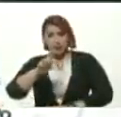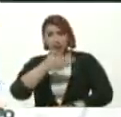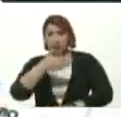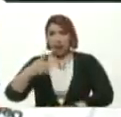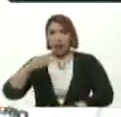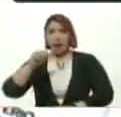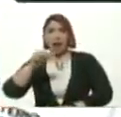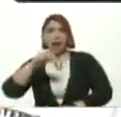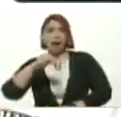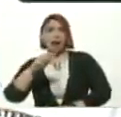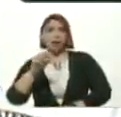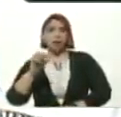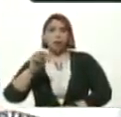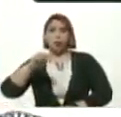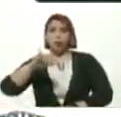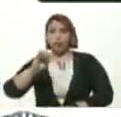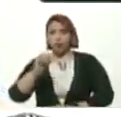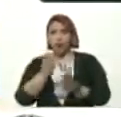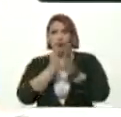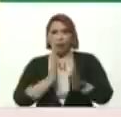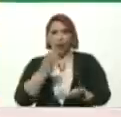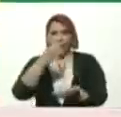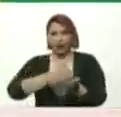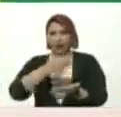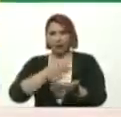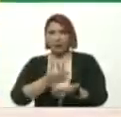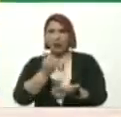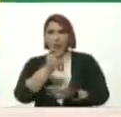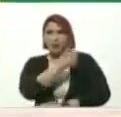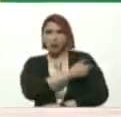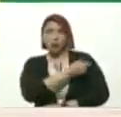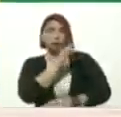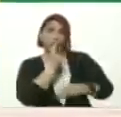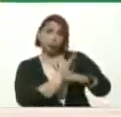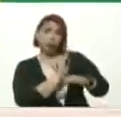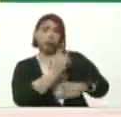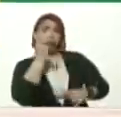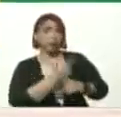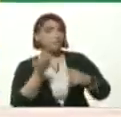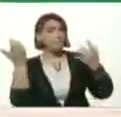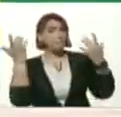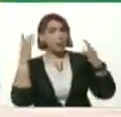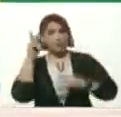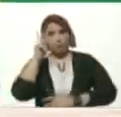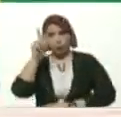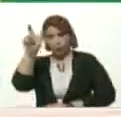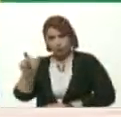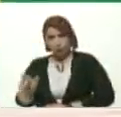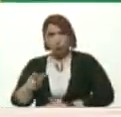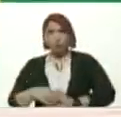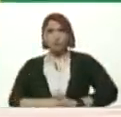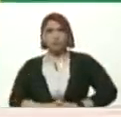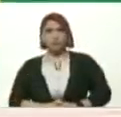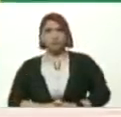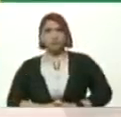Caracas Hay vacunación Para los trabajadores De la educación Correcto Hay que cuidarlo mucho Profesora Un aplauso A la profesora Graciela